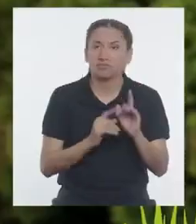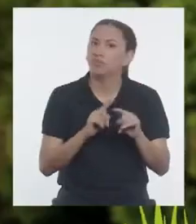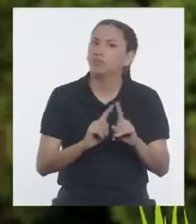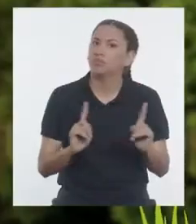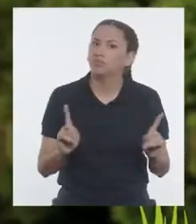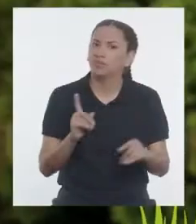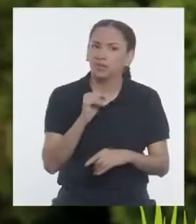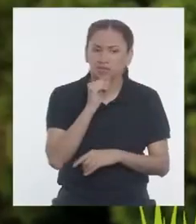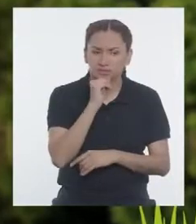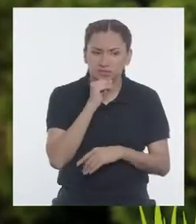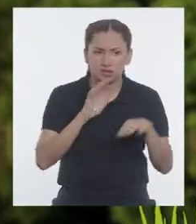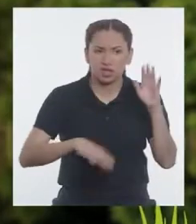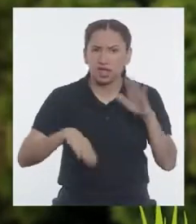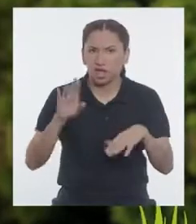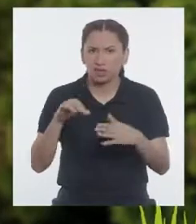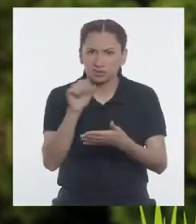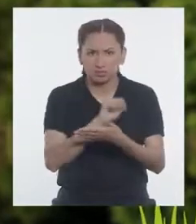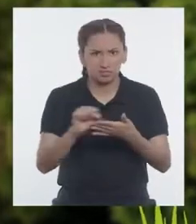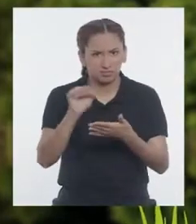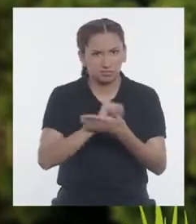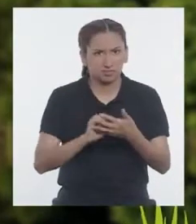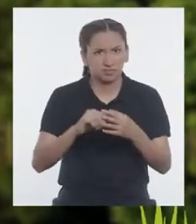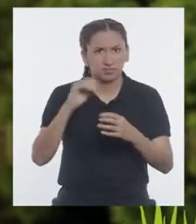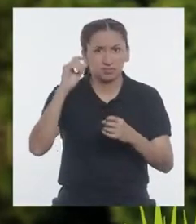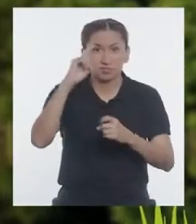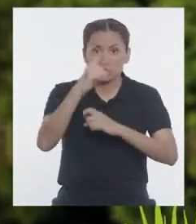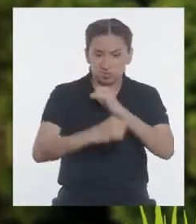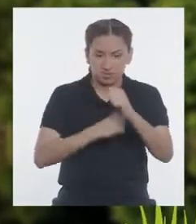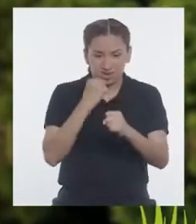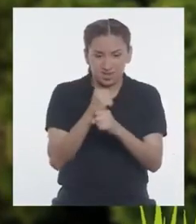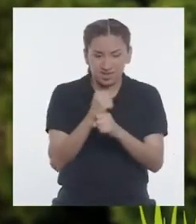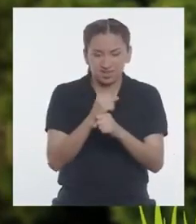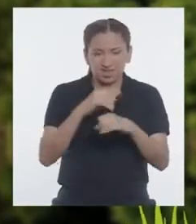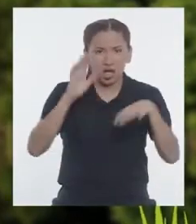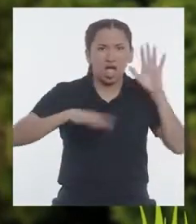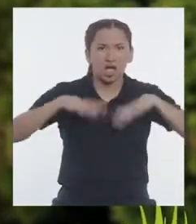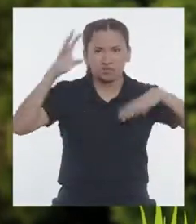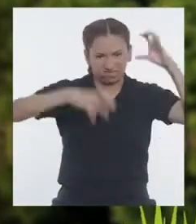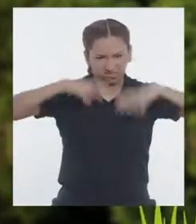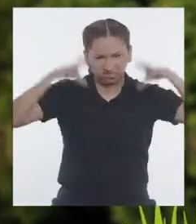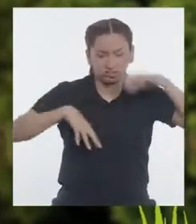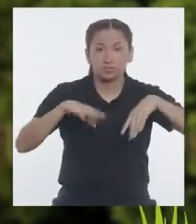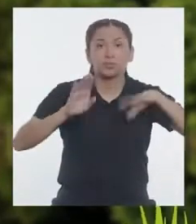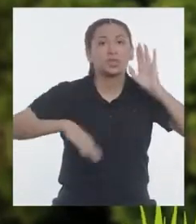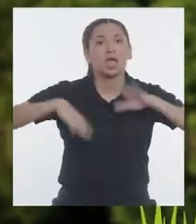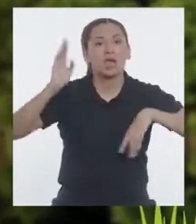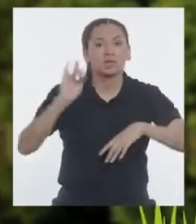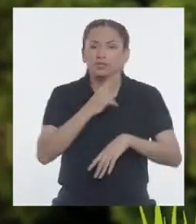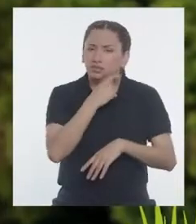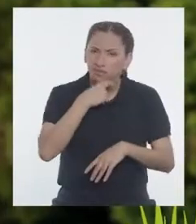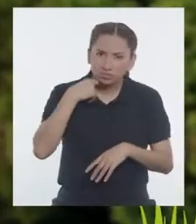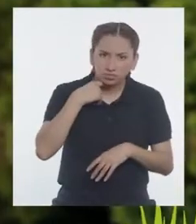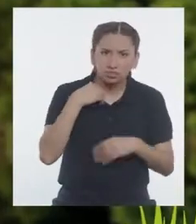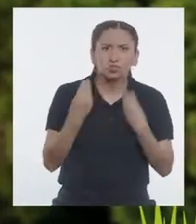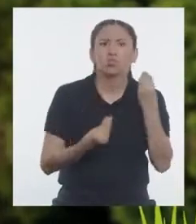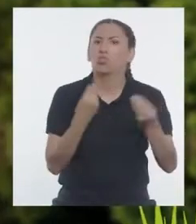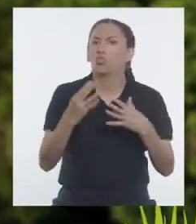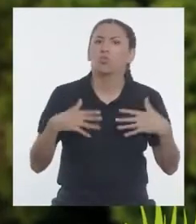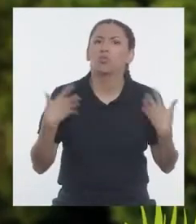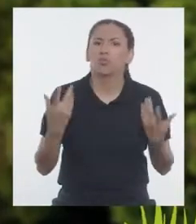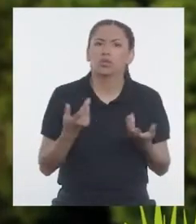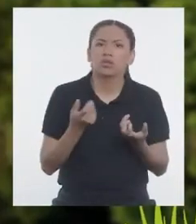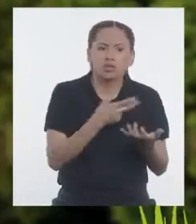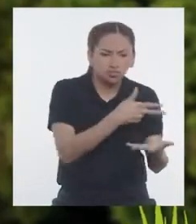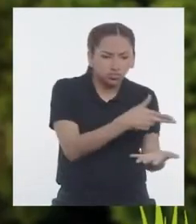Pero si durante algunos meses del año llueve mucho y en otros hay sequía, ¿cómo hacen para poder